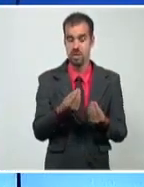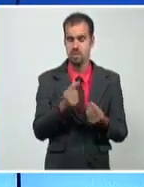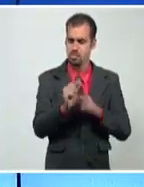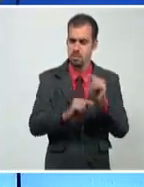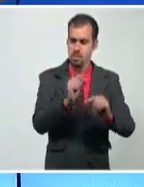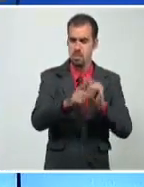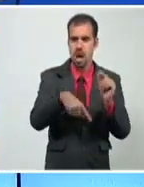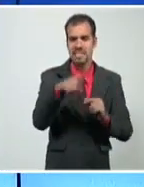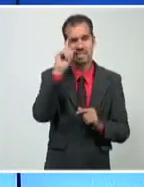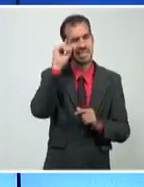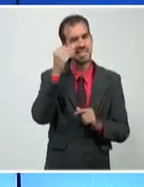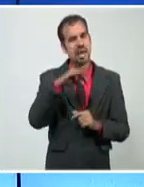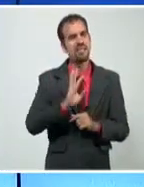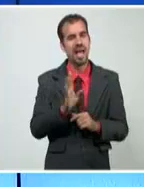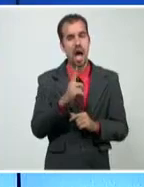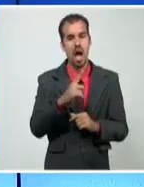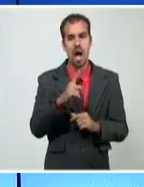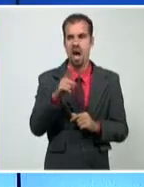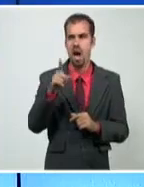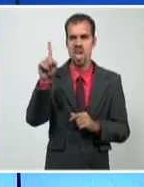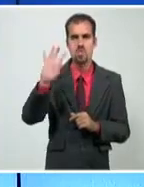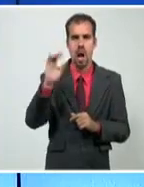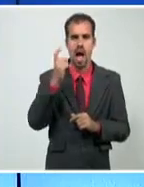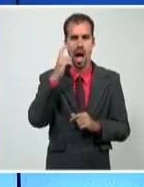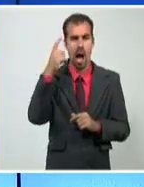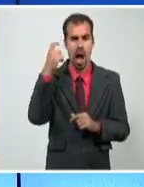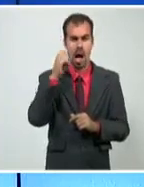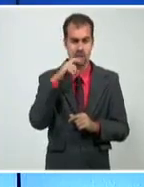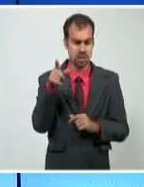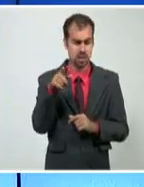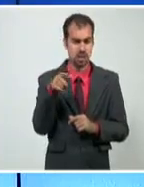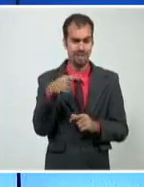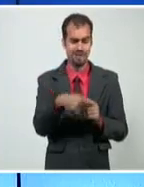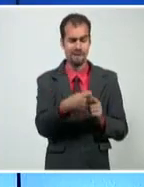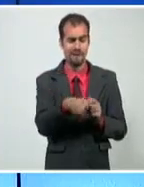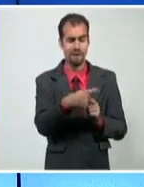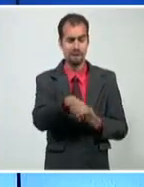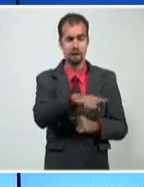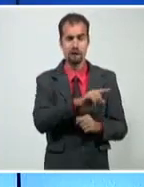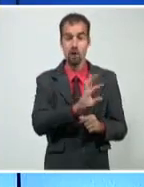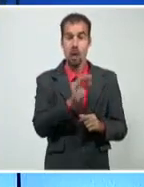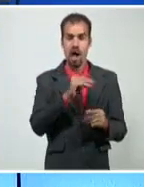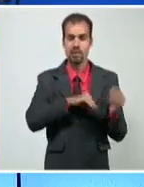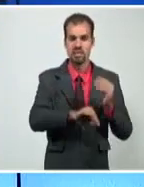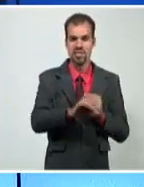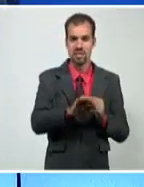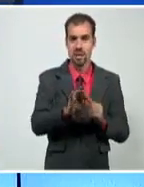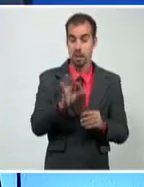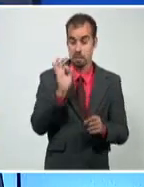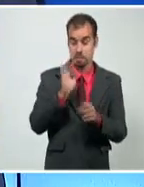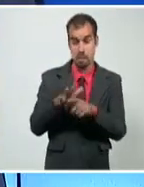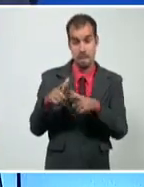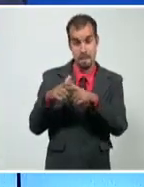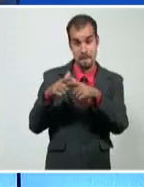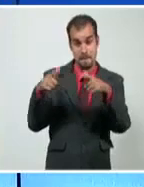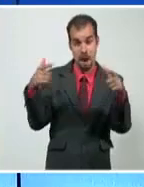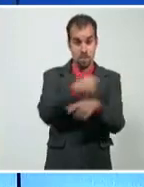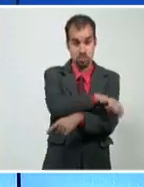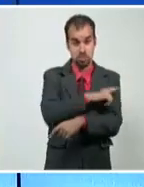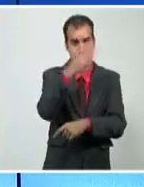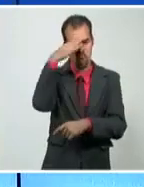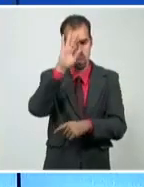cómo son utilizados y cómo van a recibir y están recibiendo el repudio de la mayor parte de este pueblo.